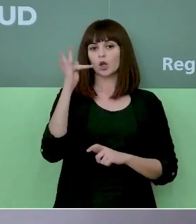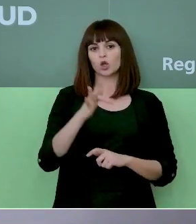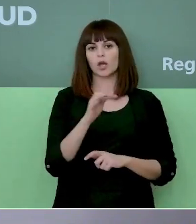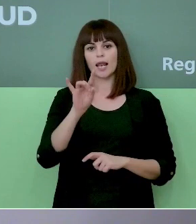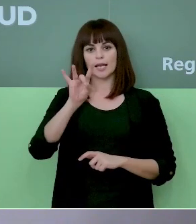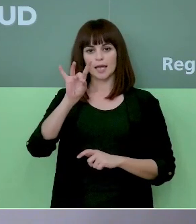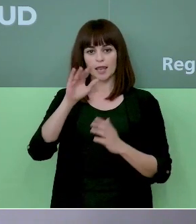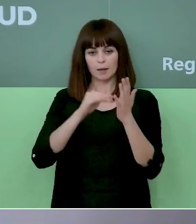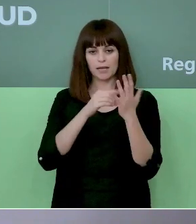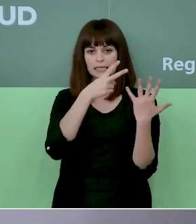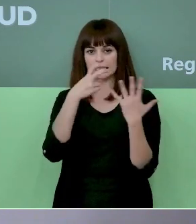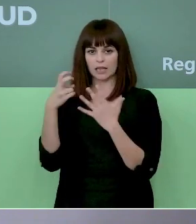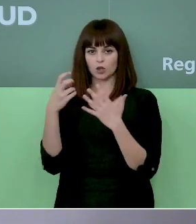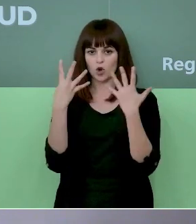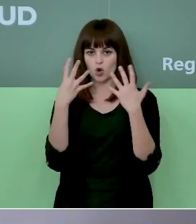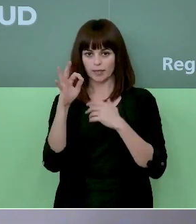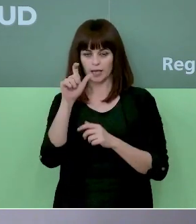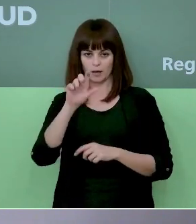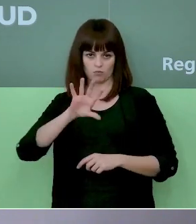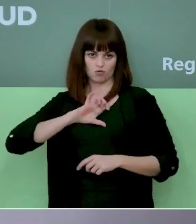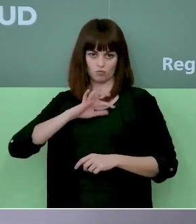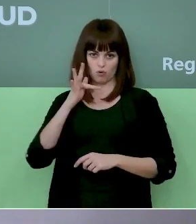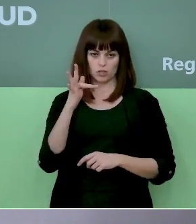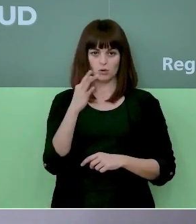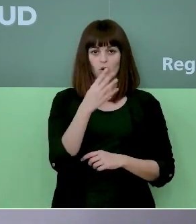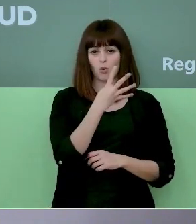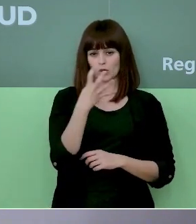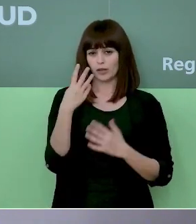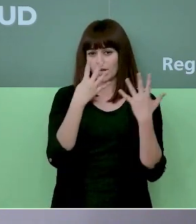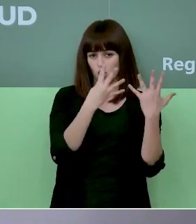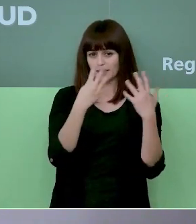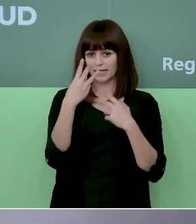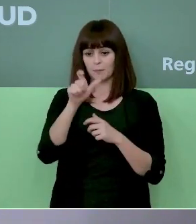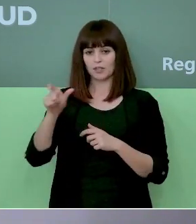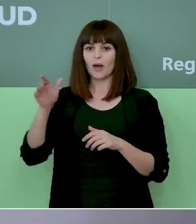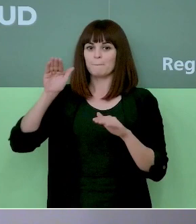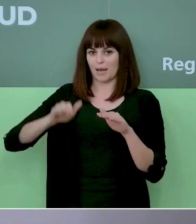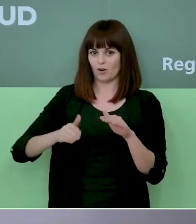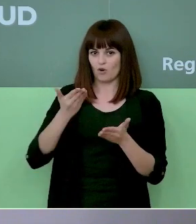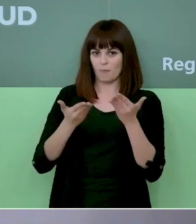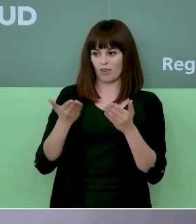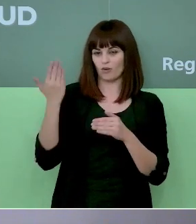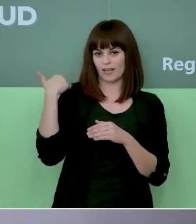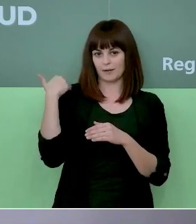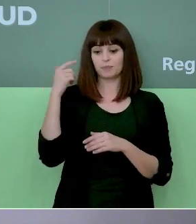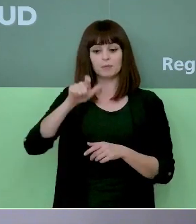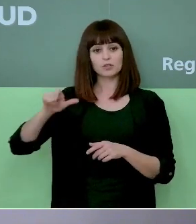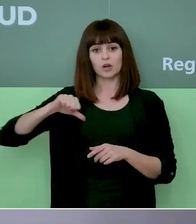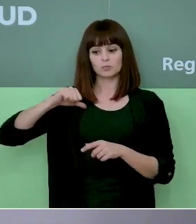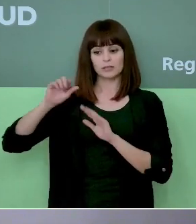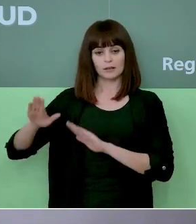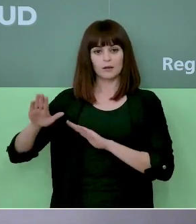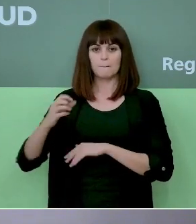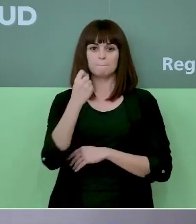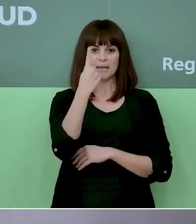.790 positivos, 443 personas menos que el día anterior. El número de personas hospitalizadas alcanzaba la